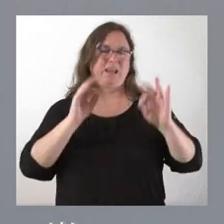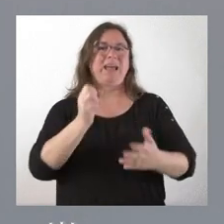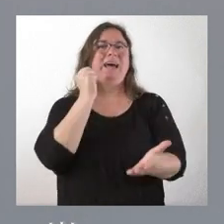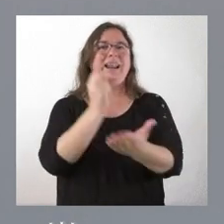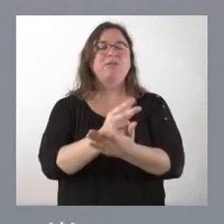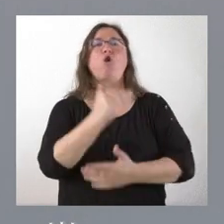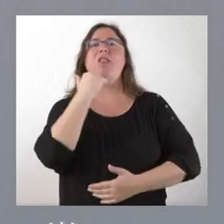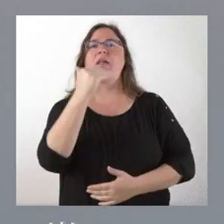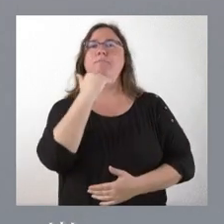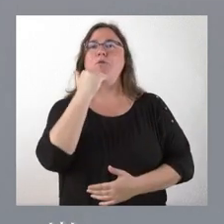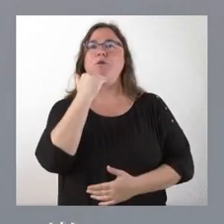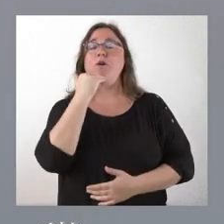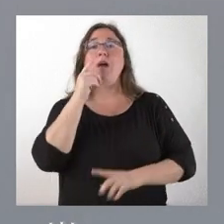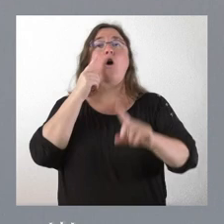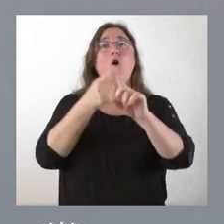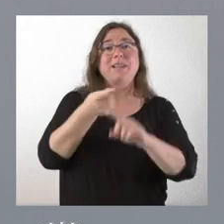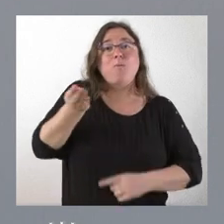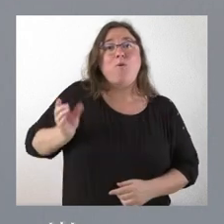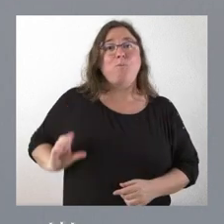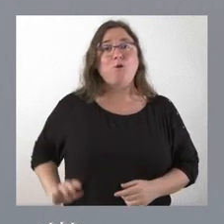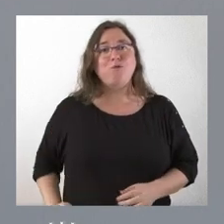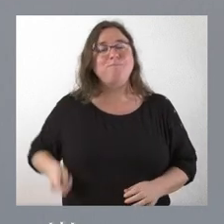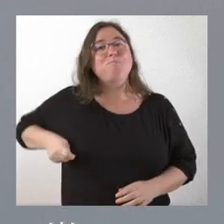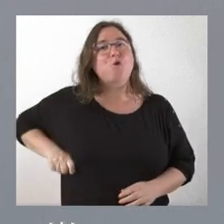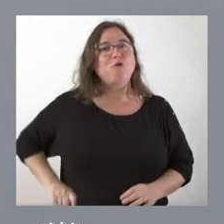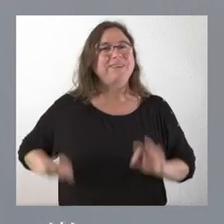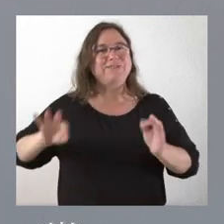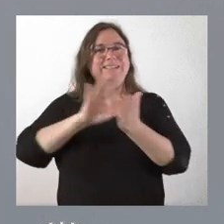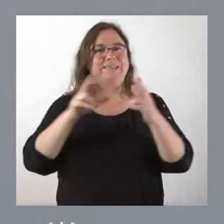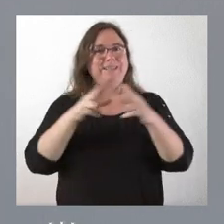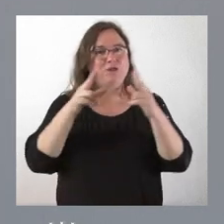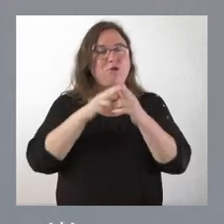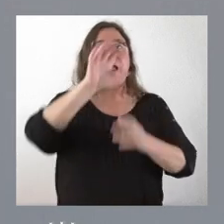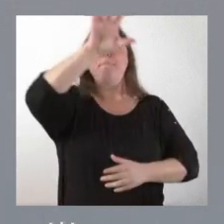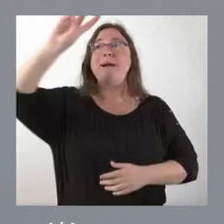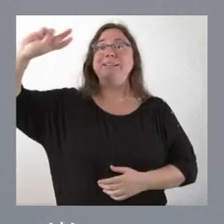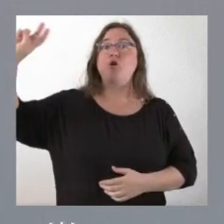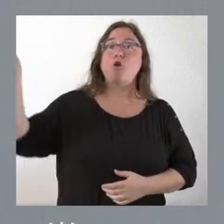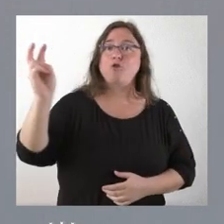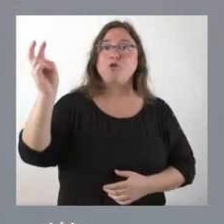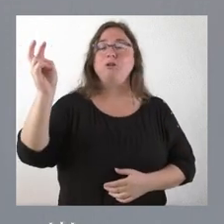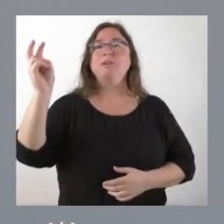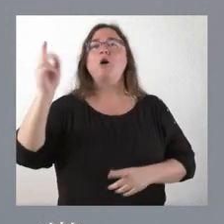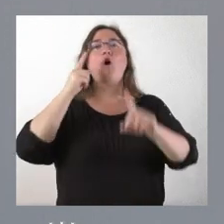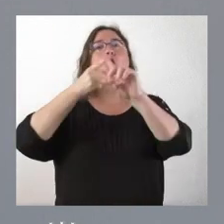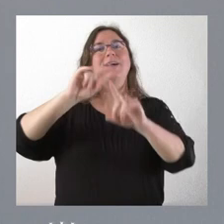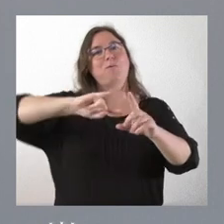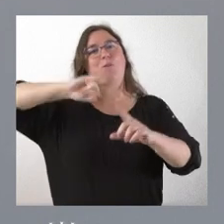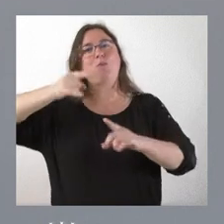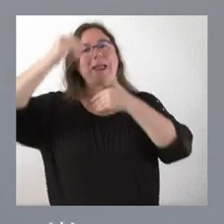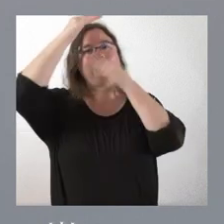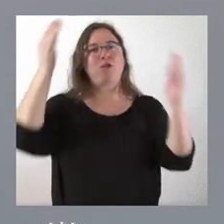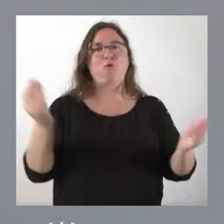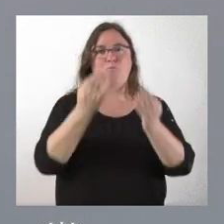de traer profesionales en el ámbito de los servicios sociales de otros países, que tiene el doble objetivo de mejorar la atención